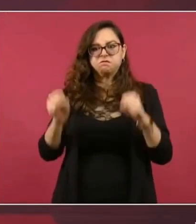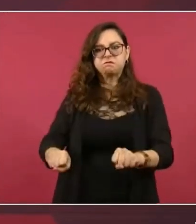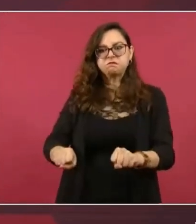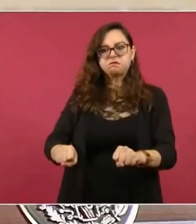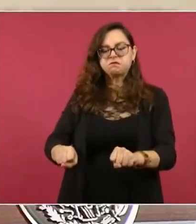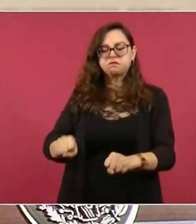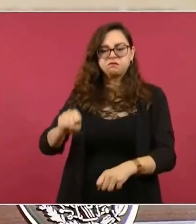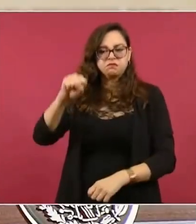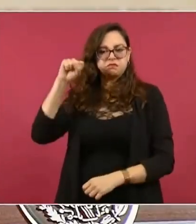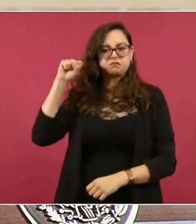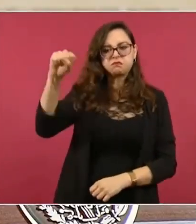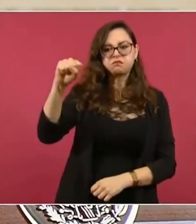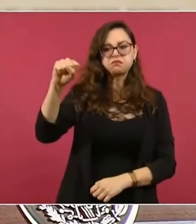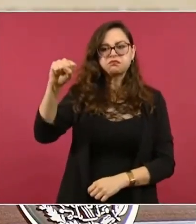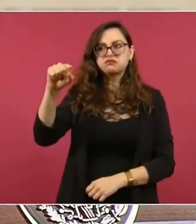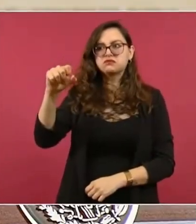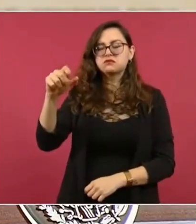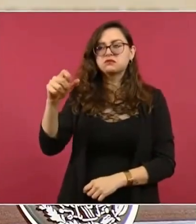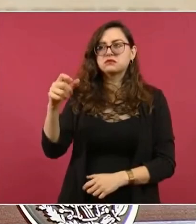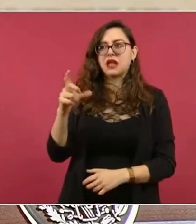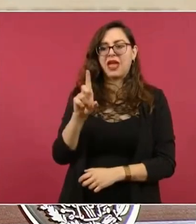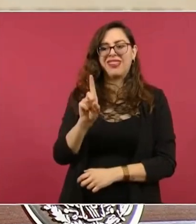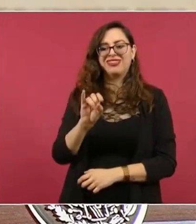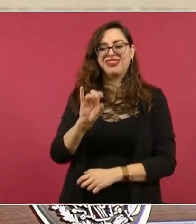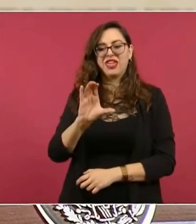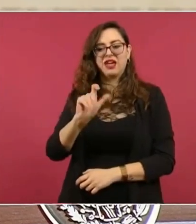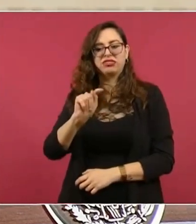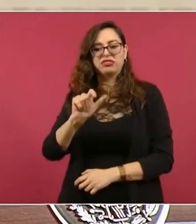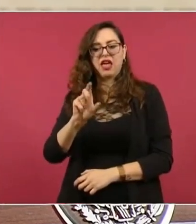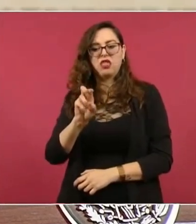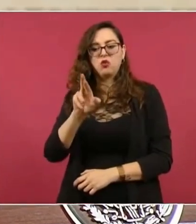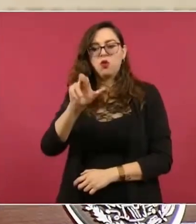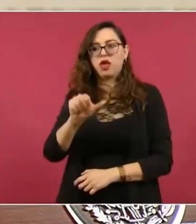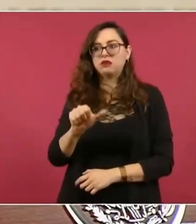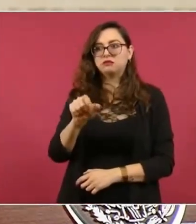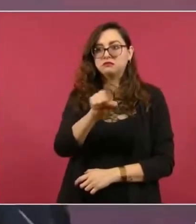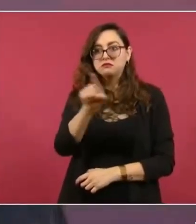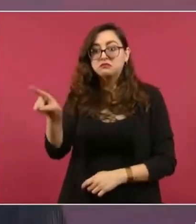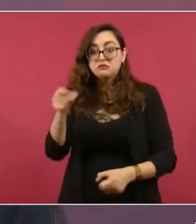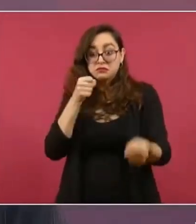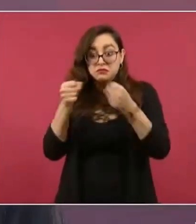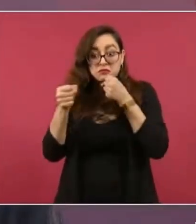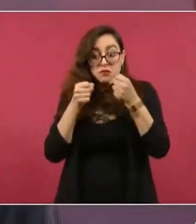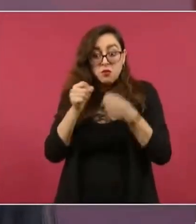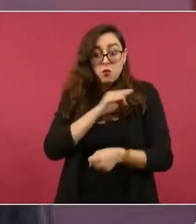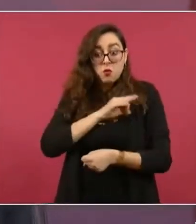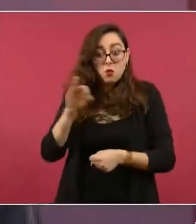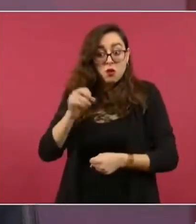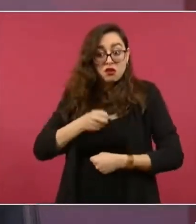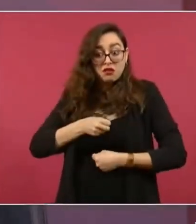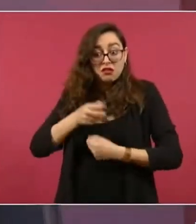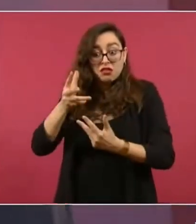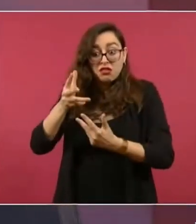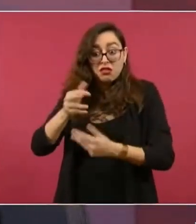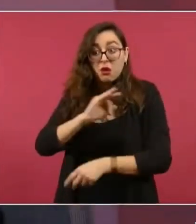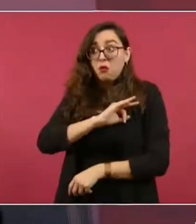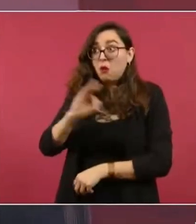gritan y no hay ningún problema. Insultan